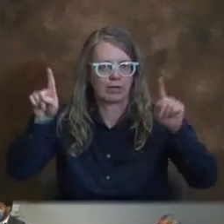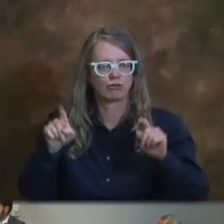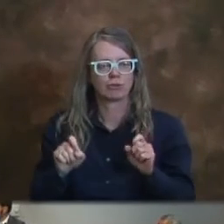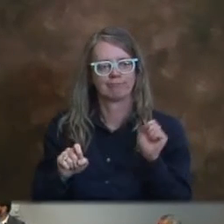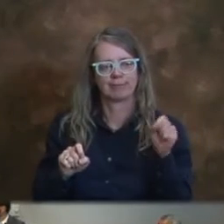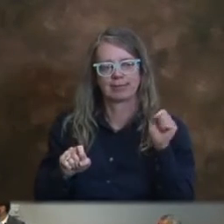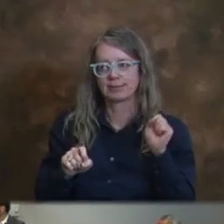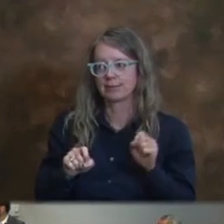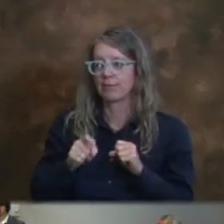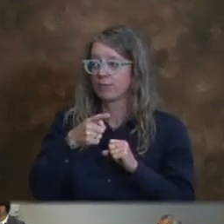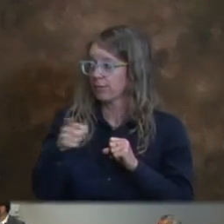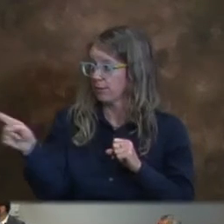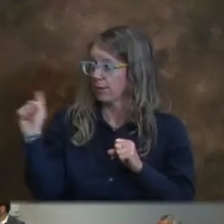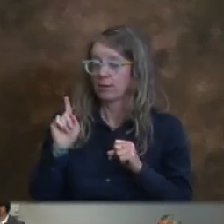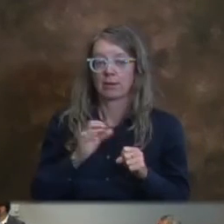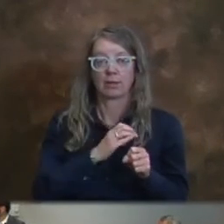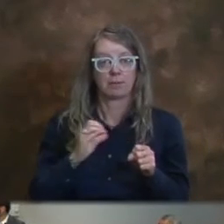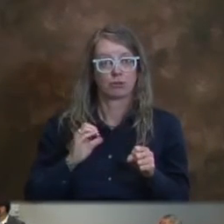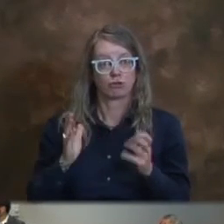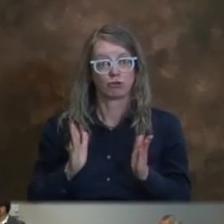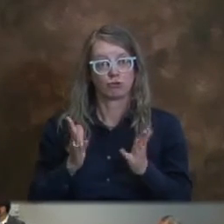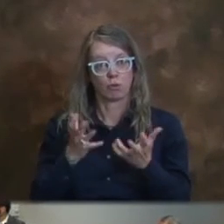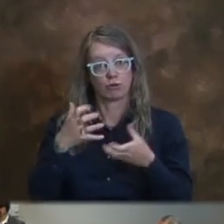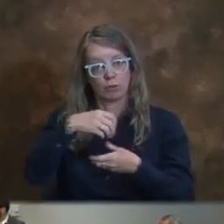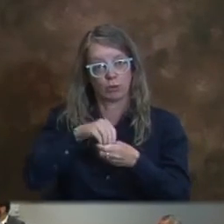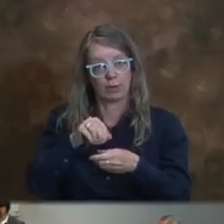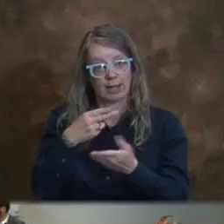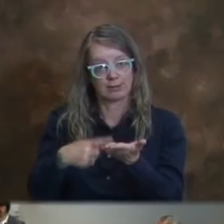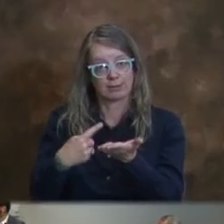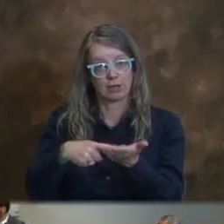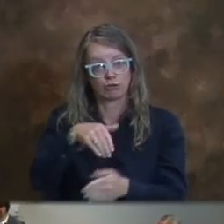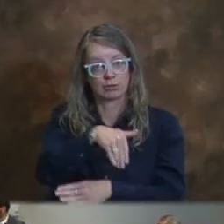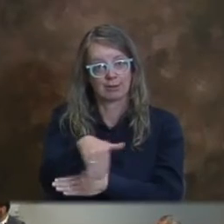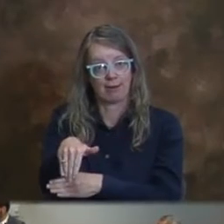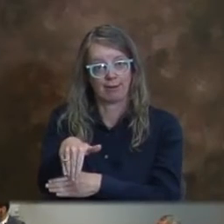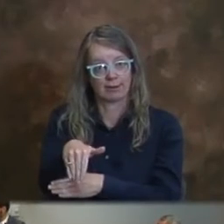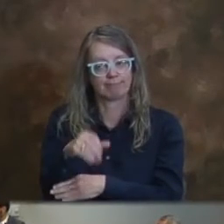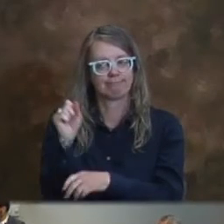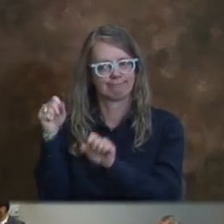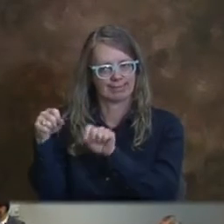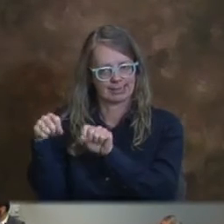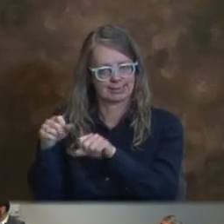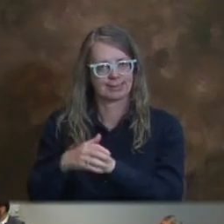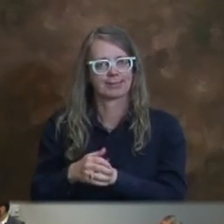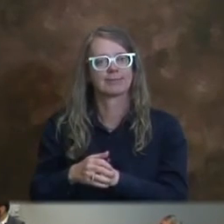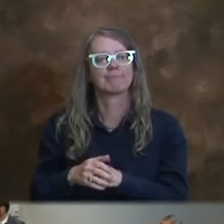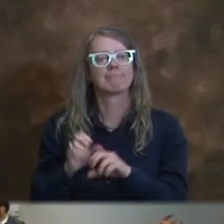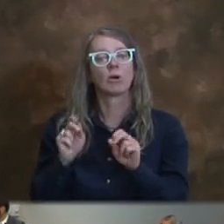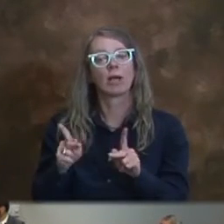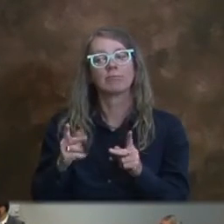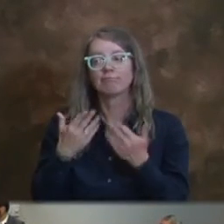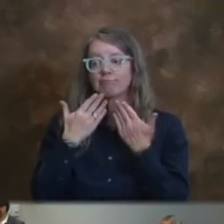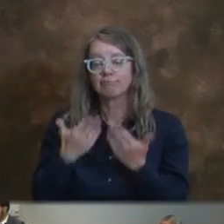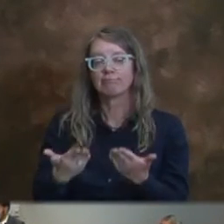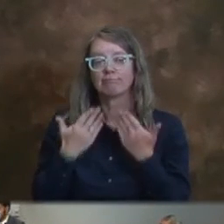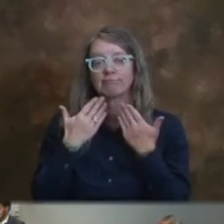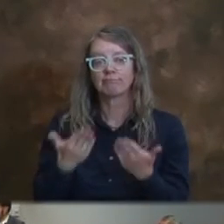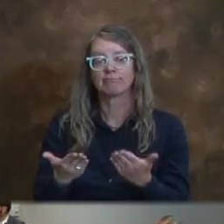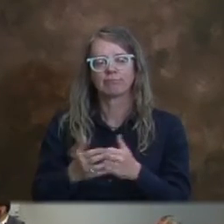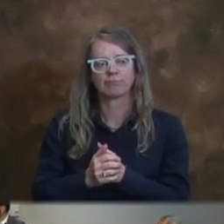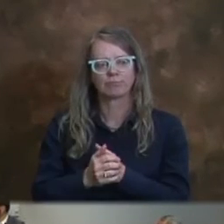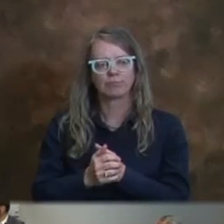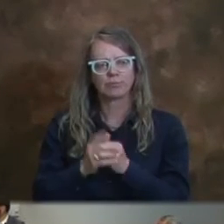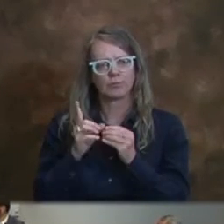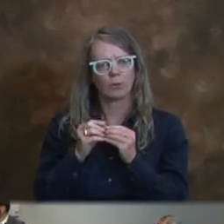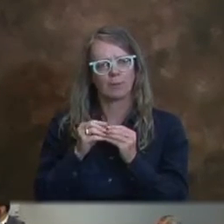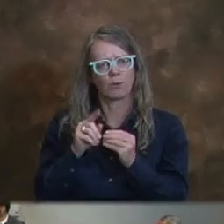¿Hay un consenso para incluir eso en la plática de hoy en la noche? Sí. Muchas gracias. Había otra